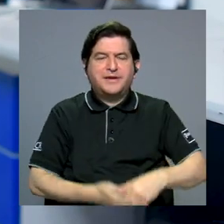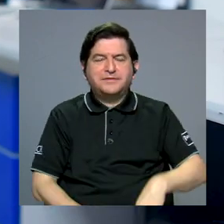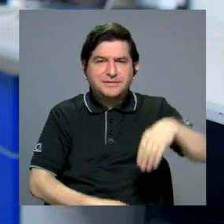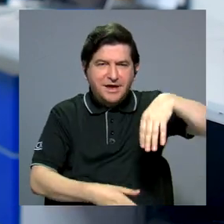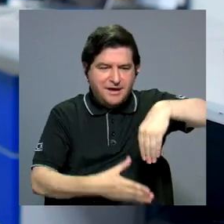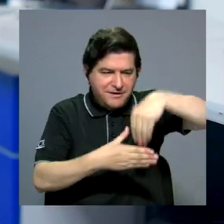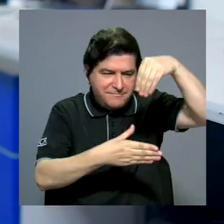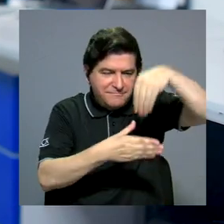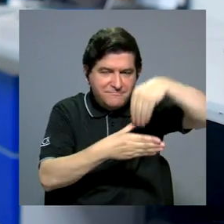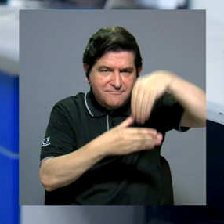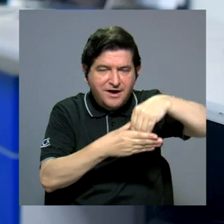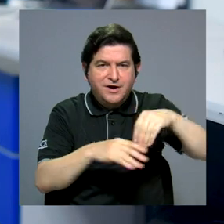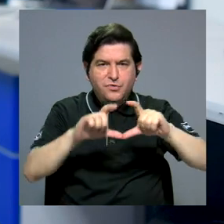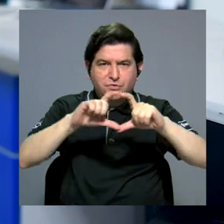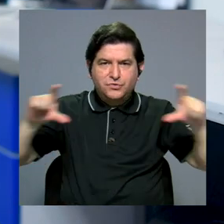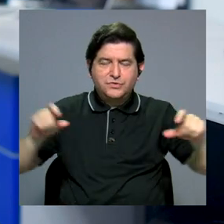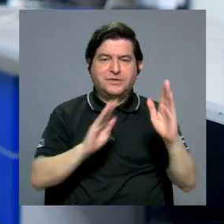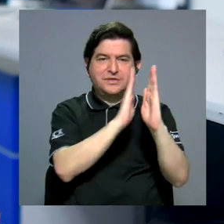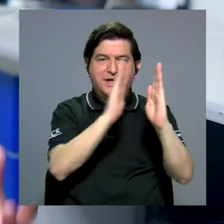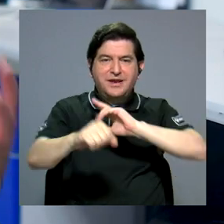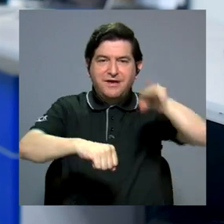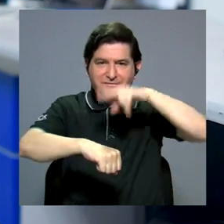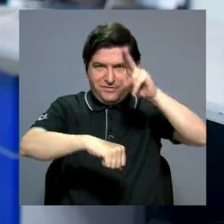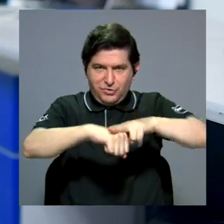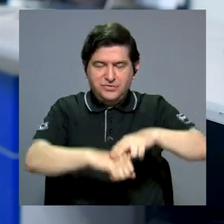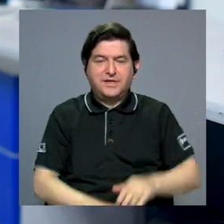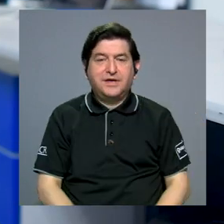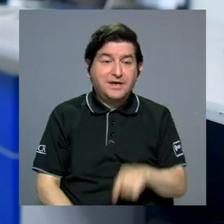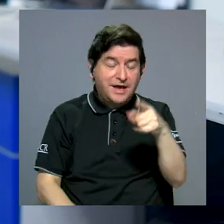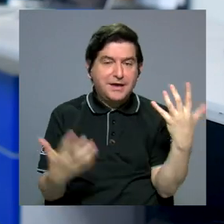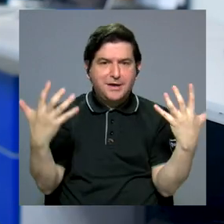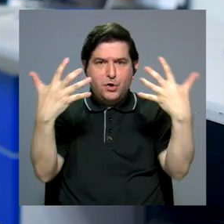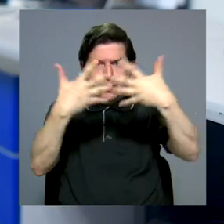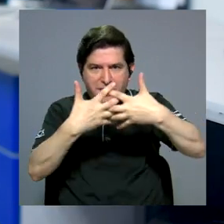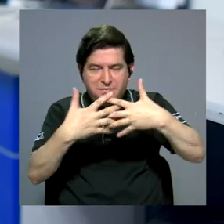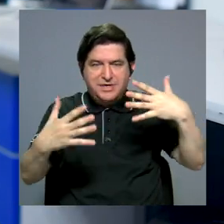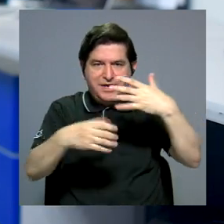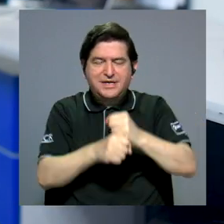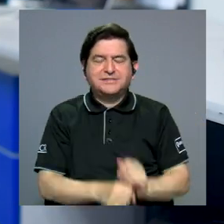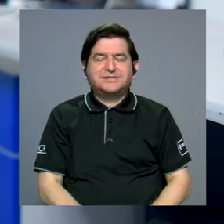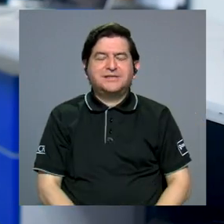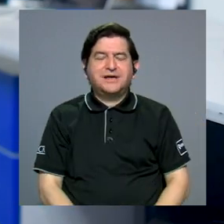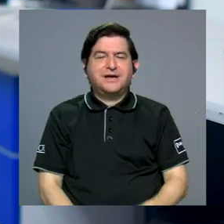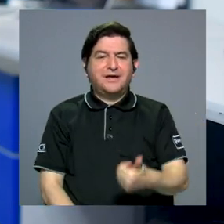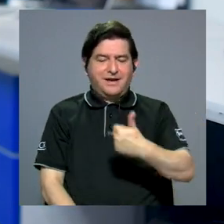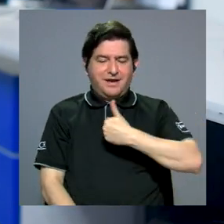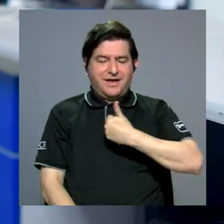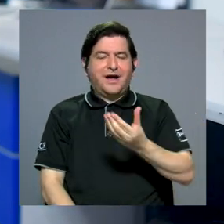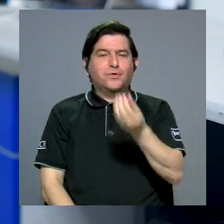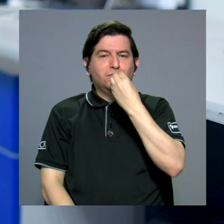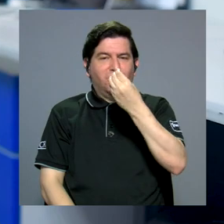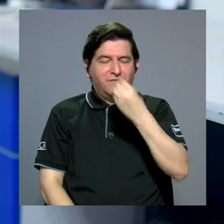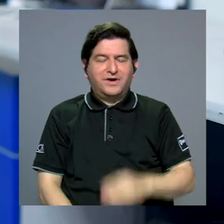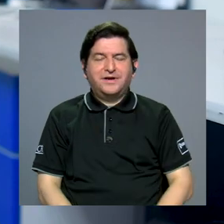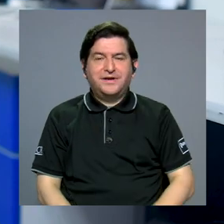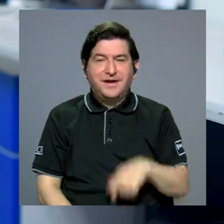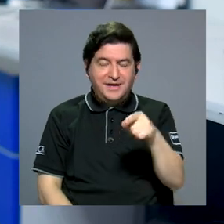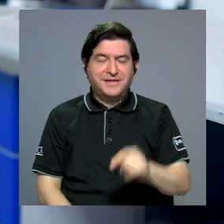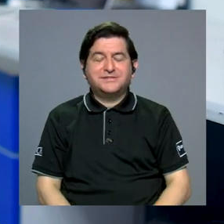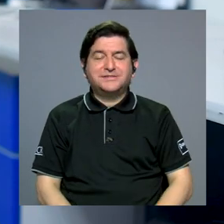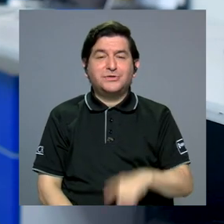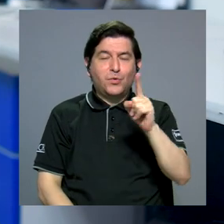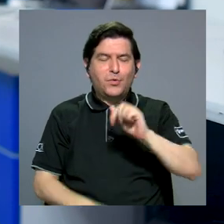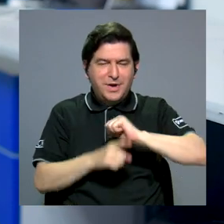found footage que conseguimos de la Biblioteca Nacional y con esa mezcolanza generamos autofagia, por eso se llama así como un ejercicio de